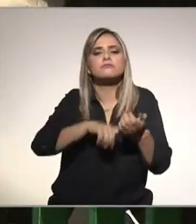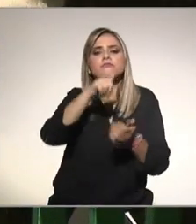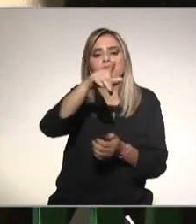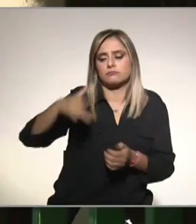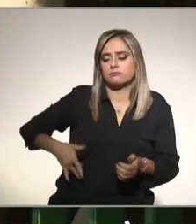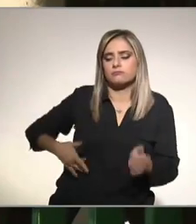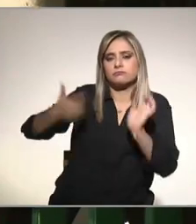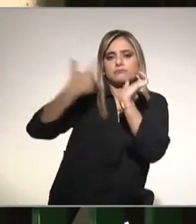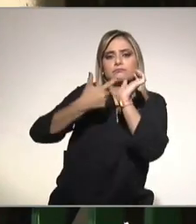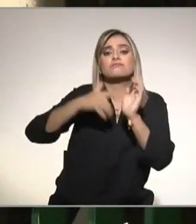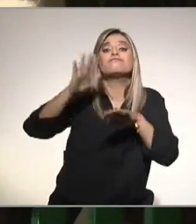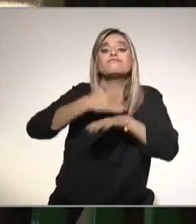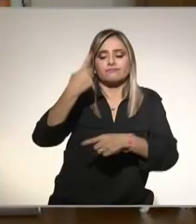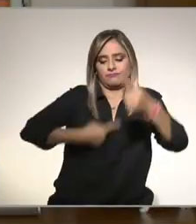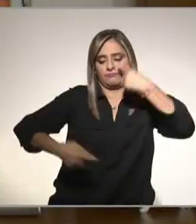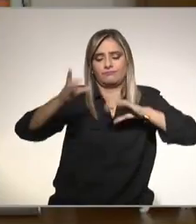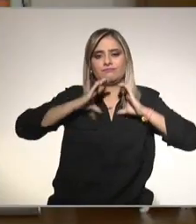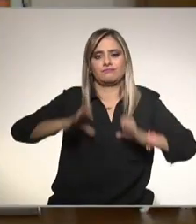metabólico